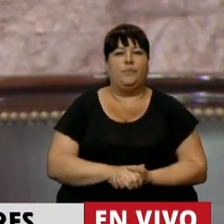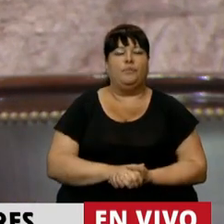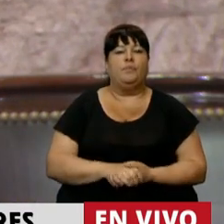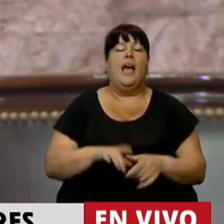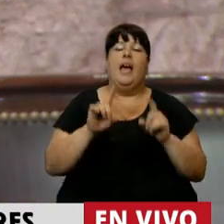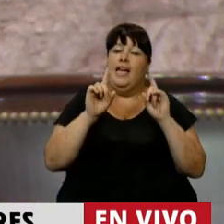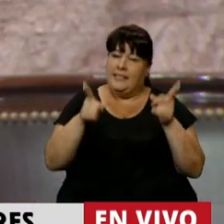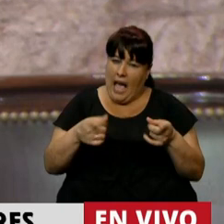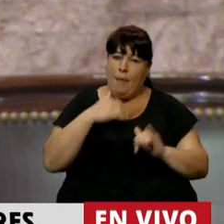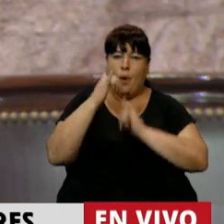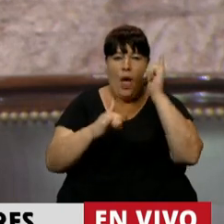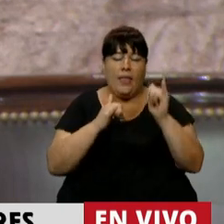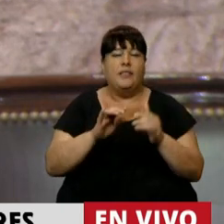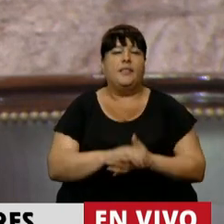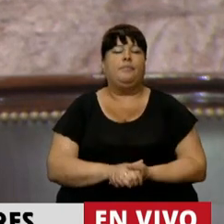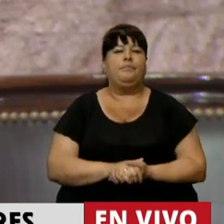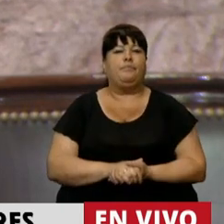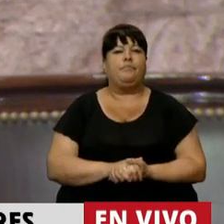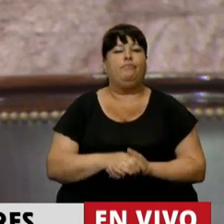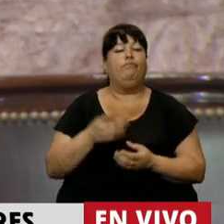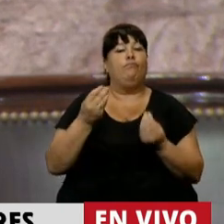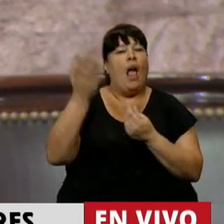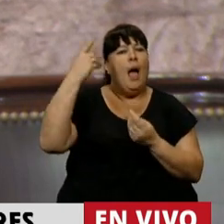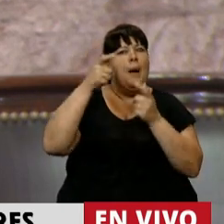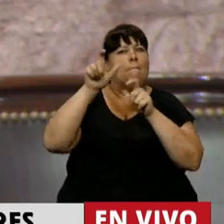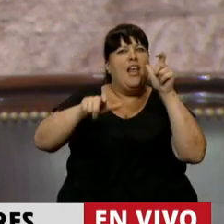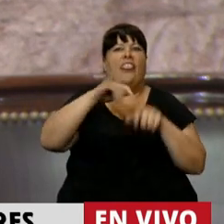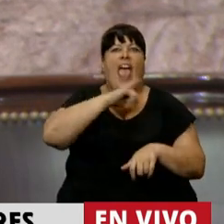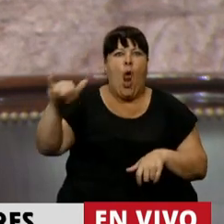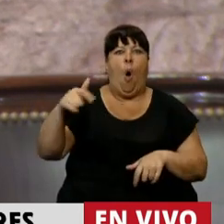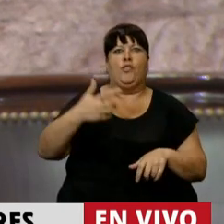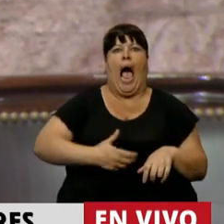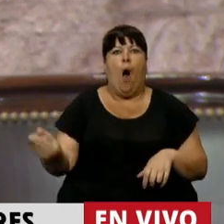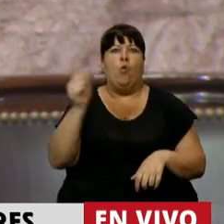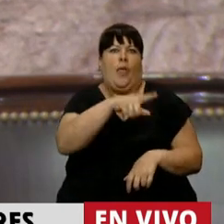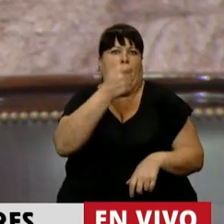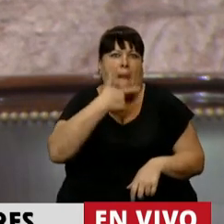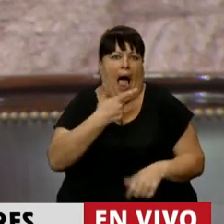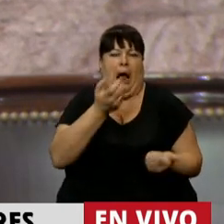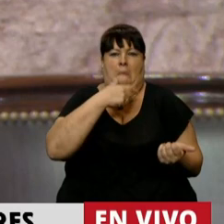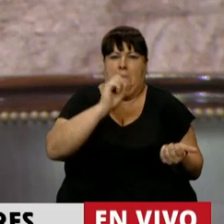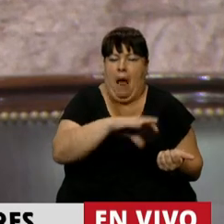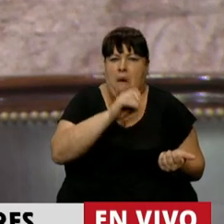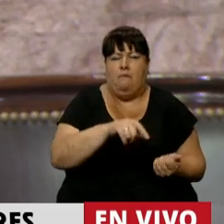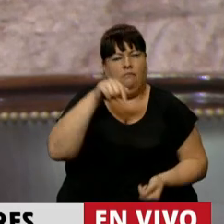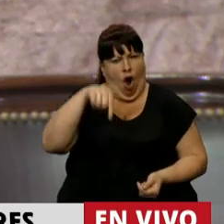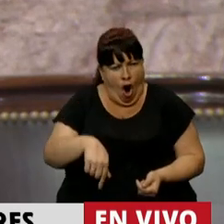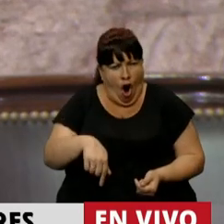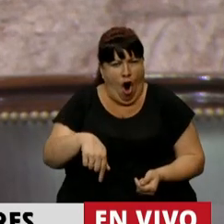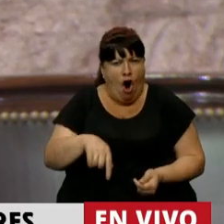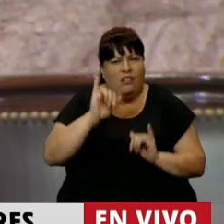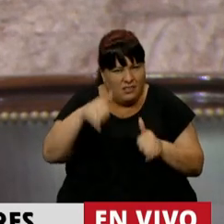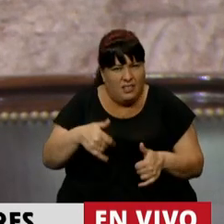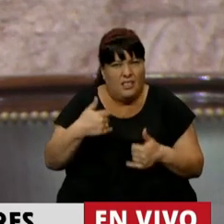También, Presidente, quiero decir que muchos de los que denunciaban el ajuste macrista, hoy están